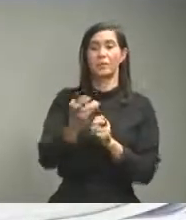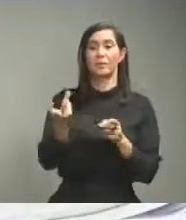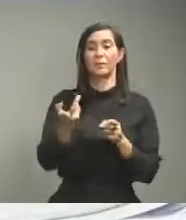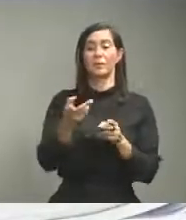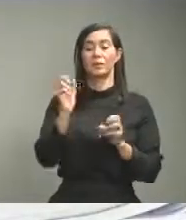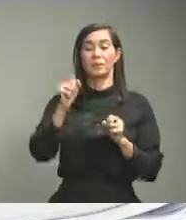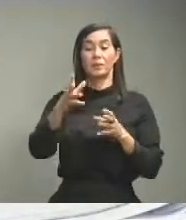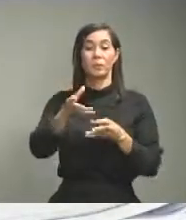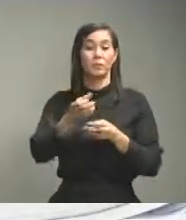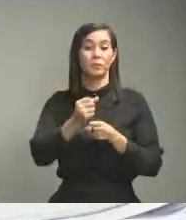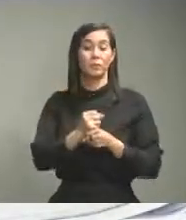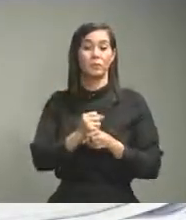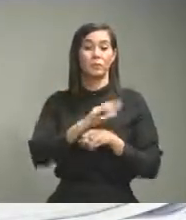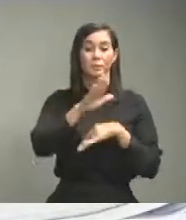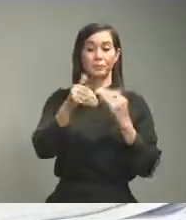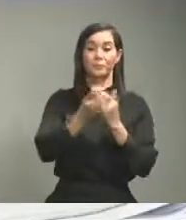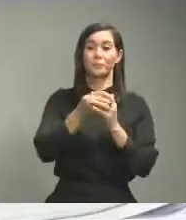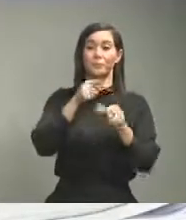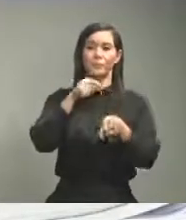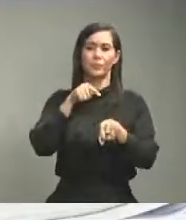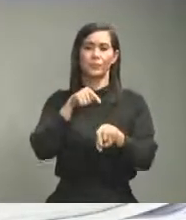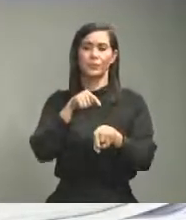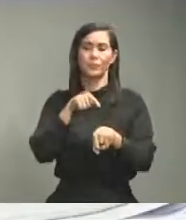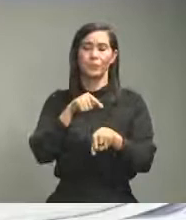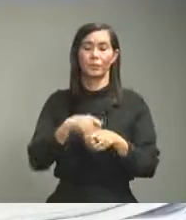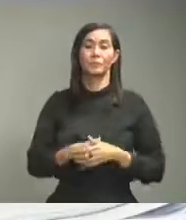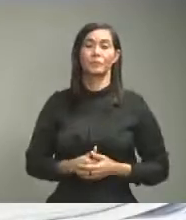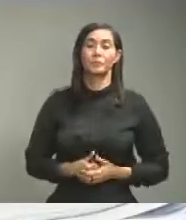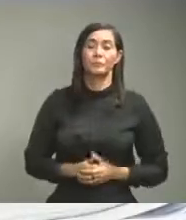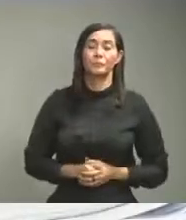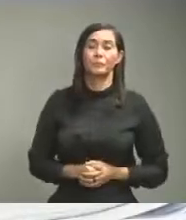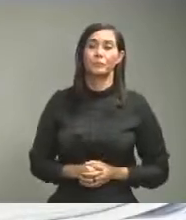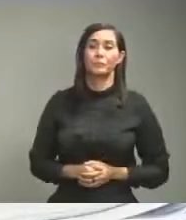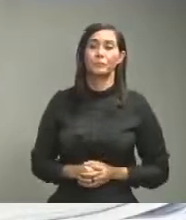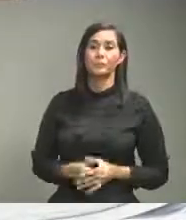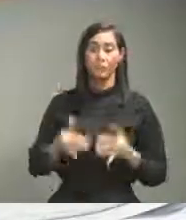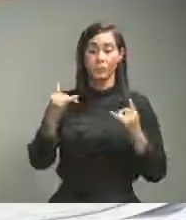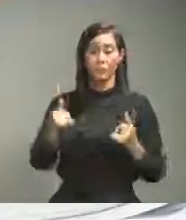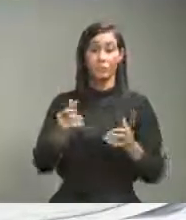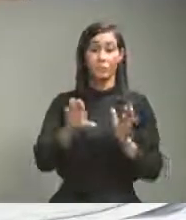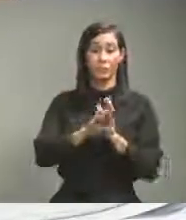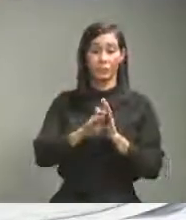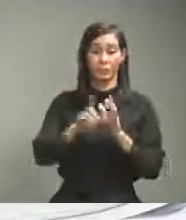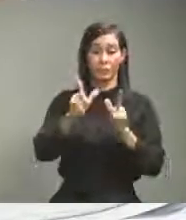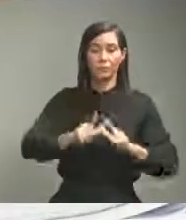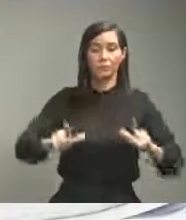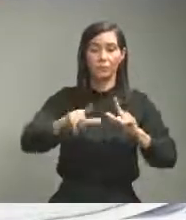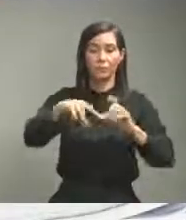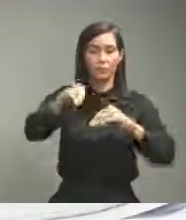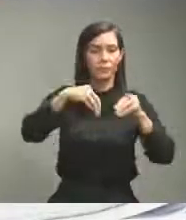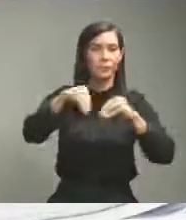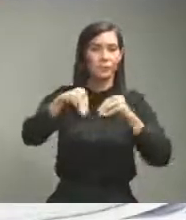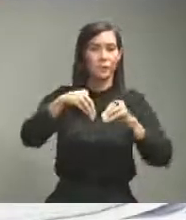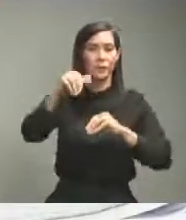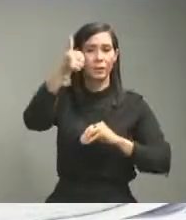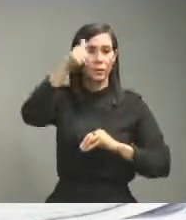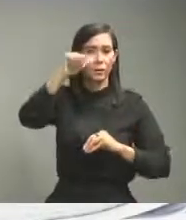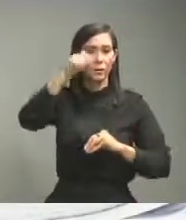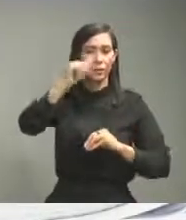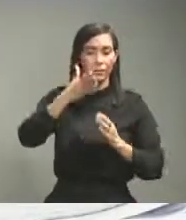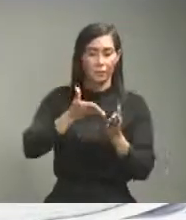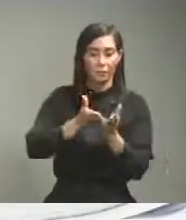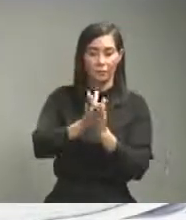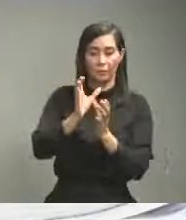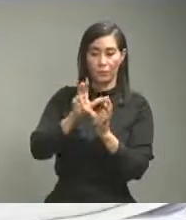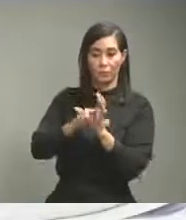tomar sobre todo en los momentos en que los mercados los lunes que llegan a los mercados domingo flujo